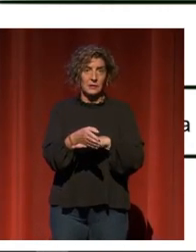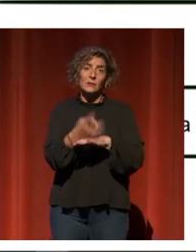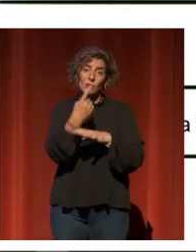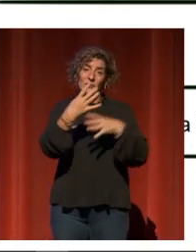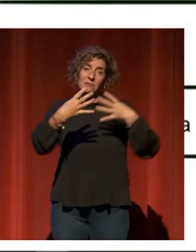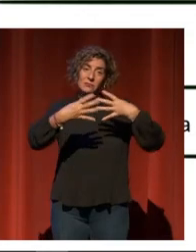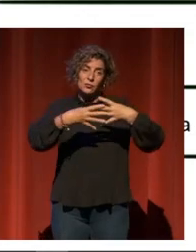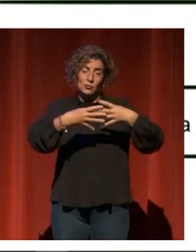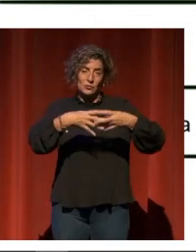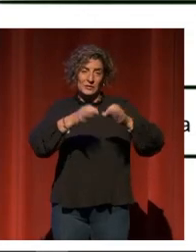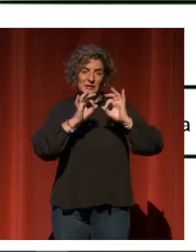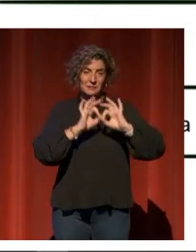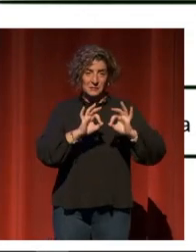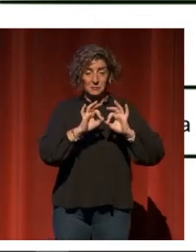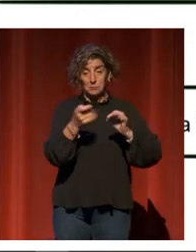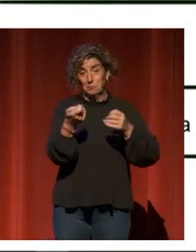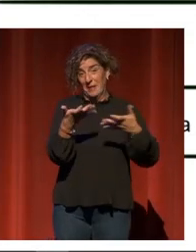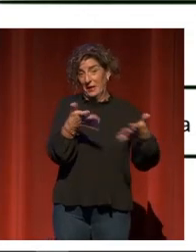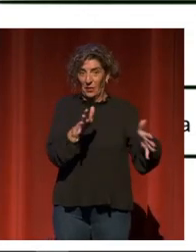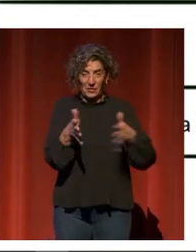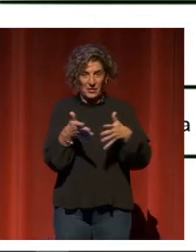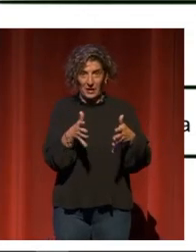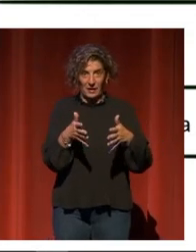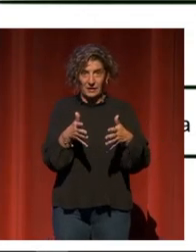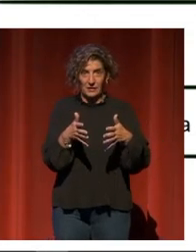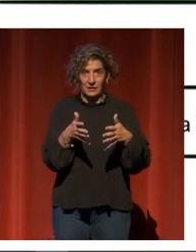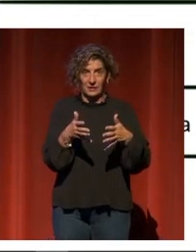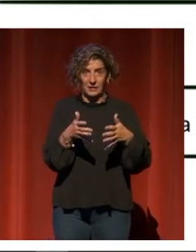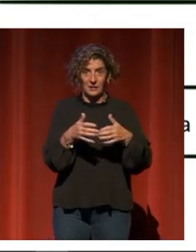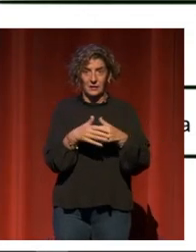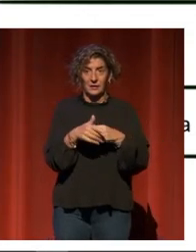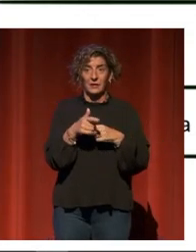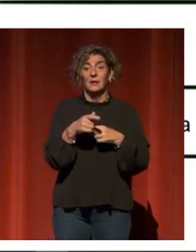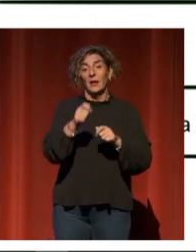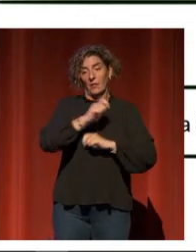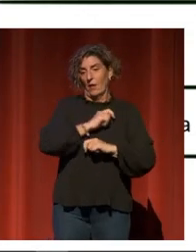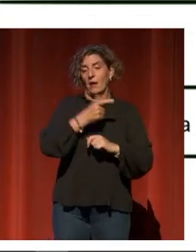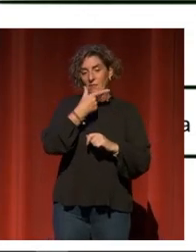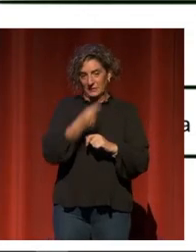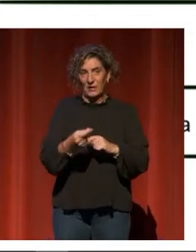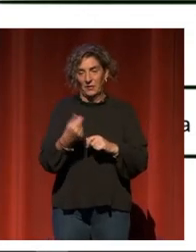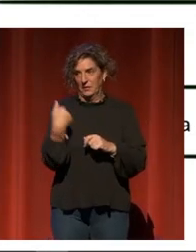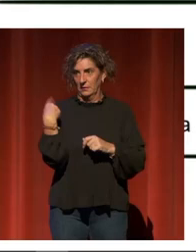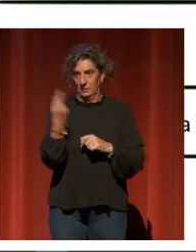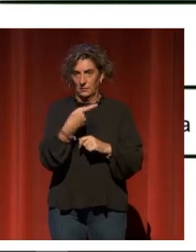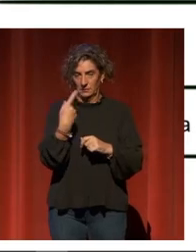y se pudieran usar de manera similar, lo cual facilita mucho las cosas.